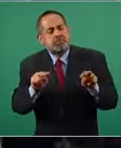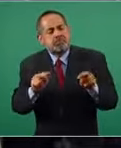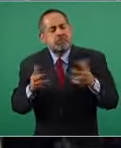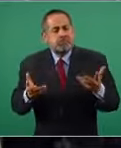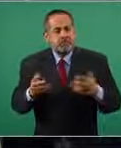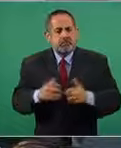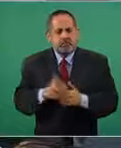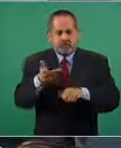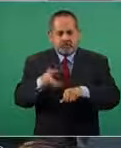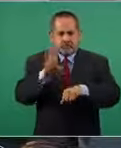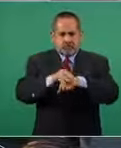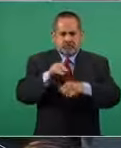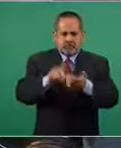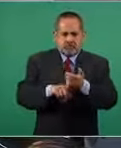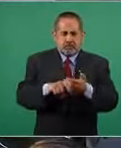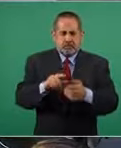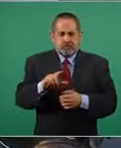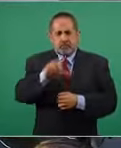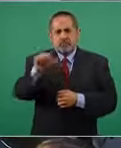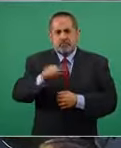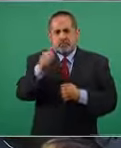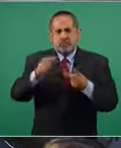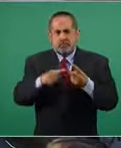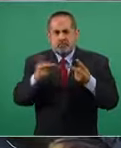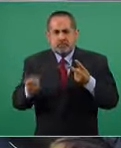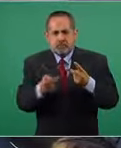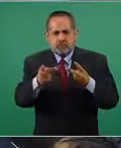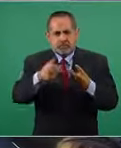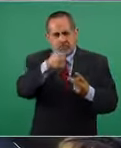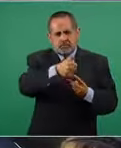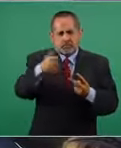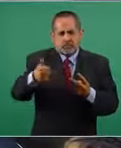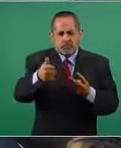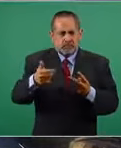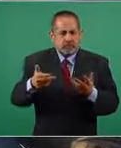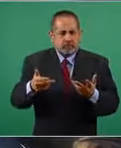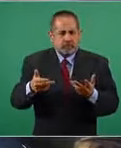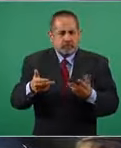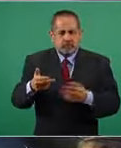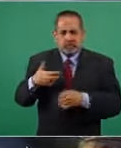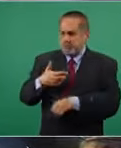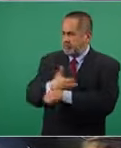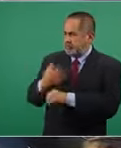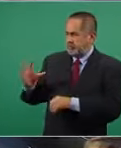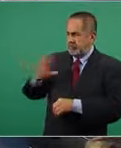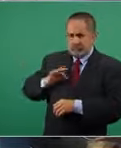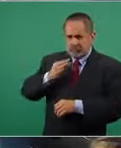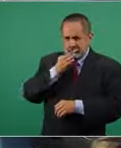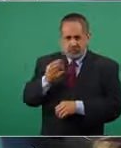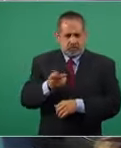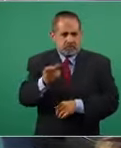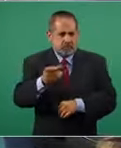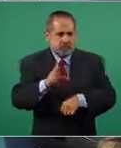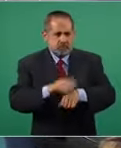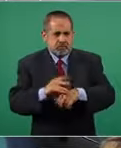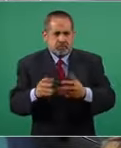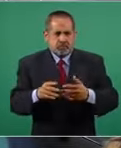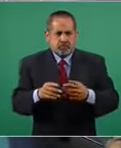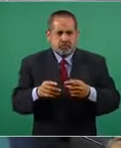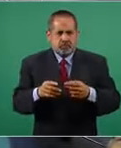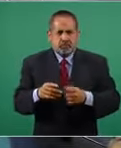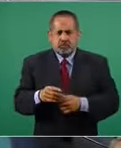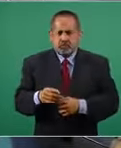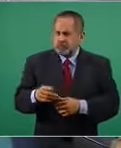si me permiten o después le puedo hacer otra pregunta a cada uno en nombre de mis compañeros se la hago ahora o se la ha seguido